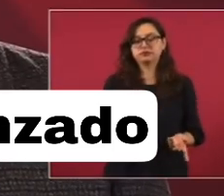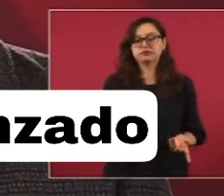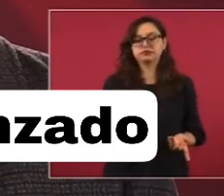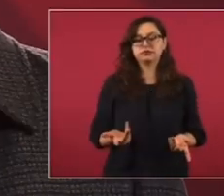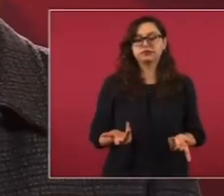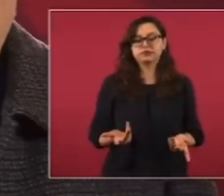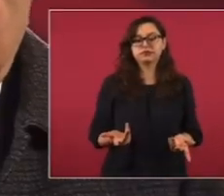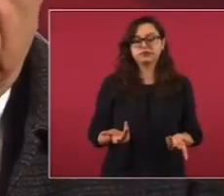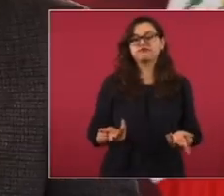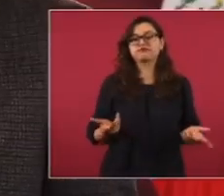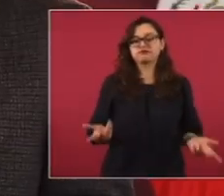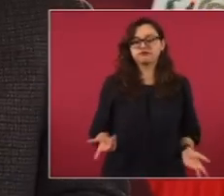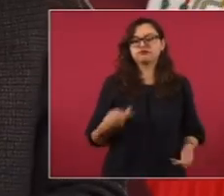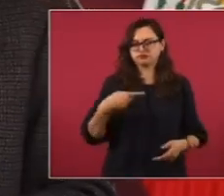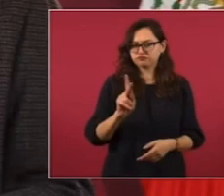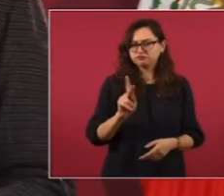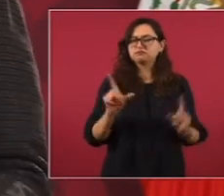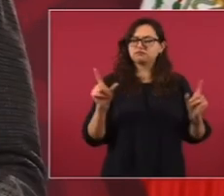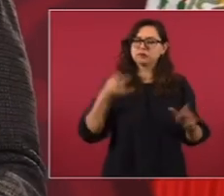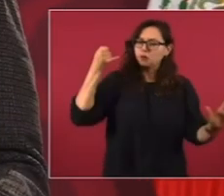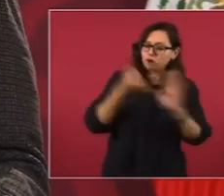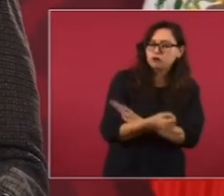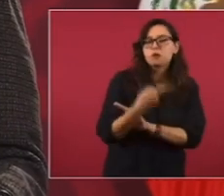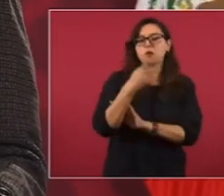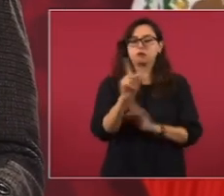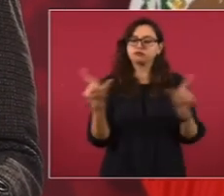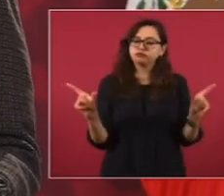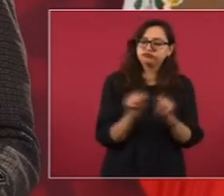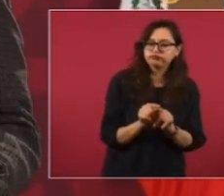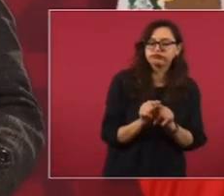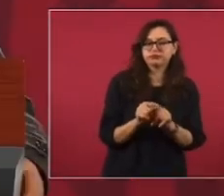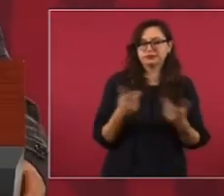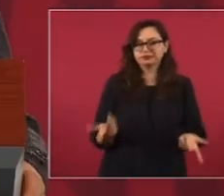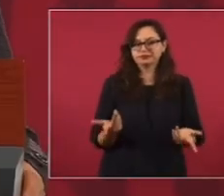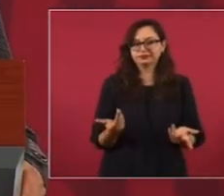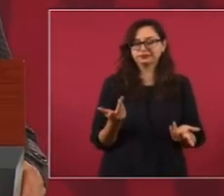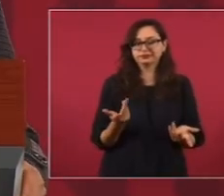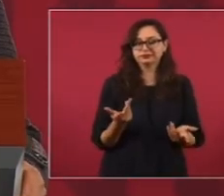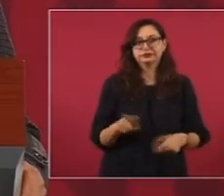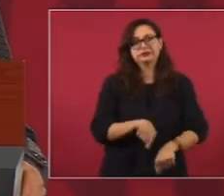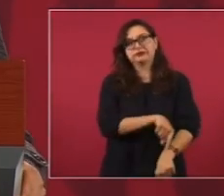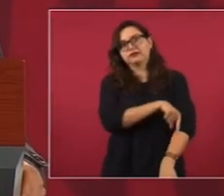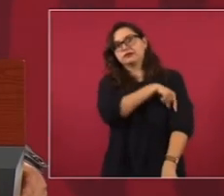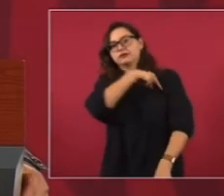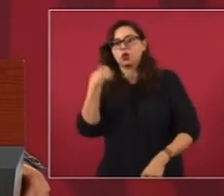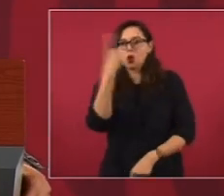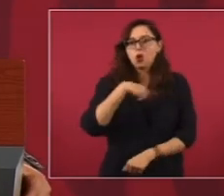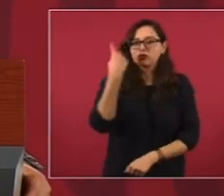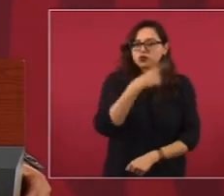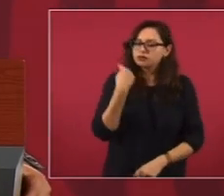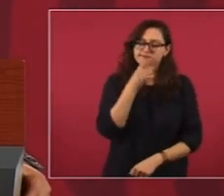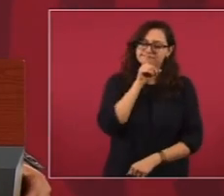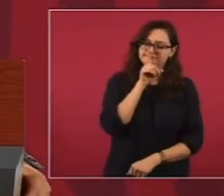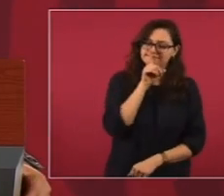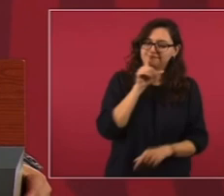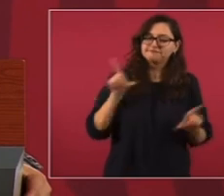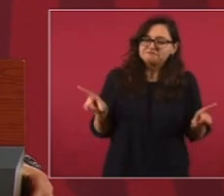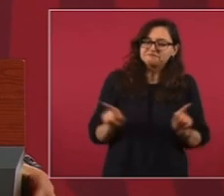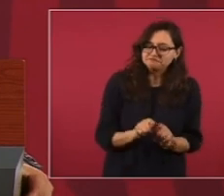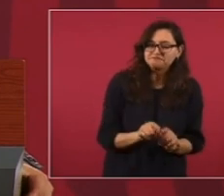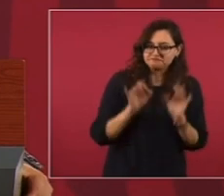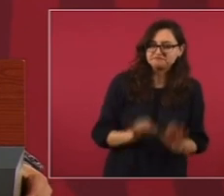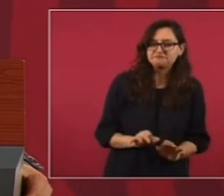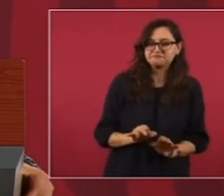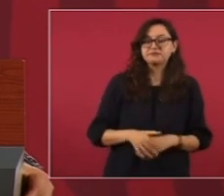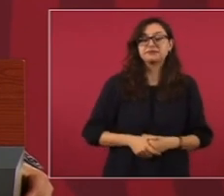breve y bueno, doblemente bueno, porque si no tardaríamos muchísimo. Tenemos